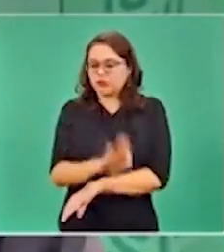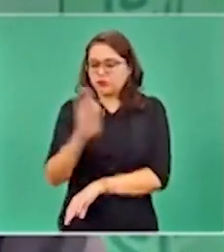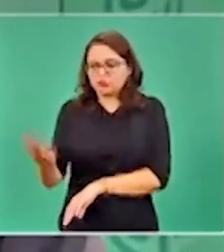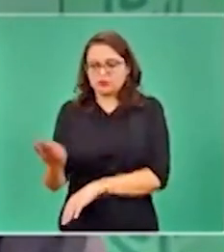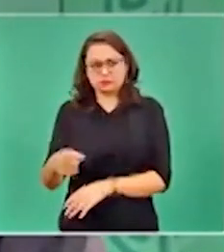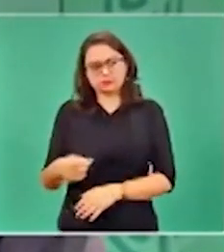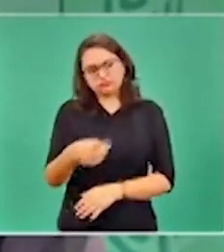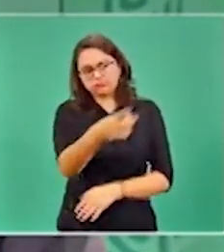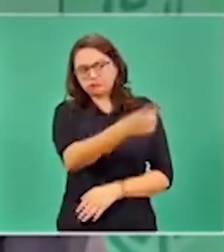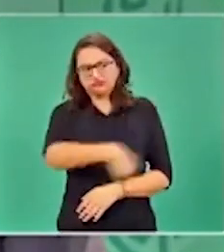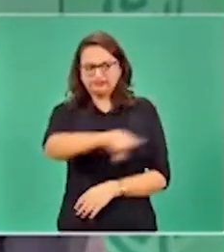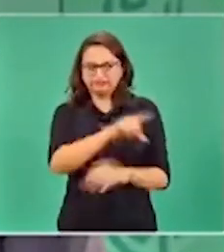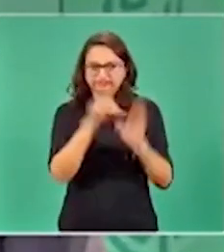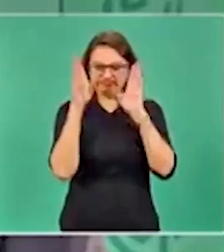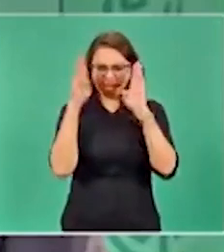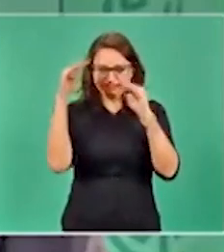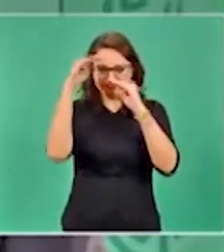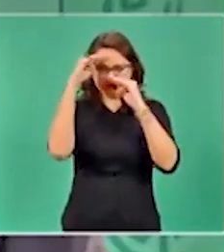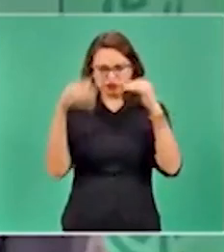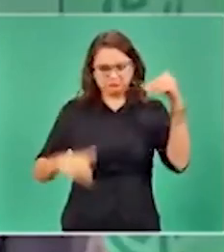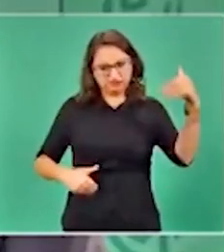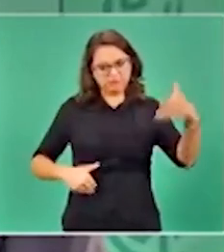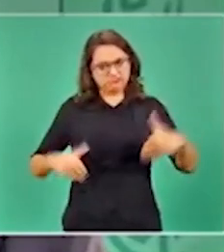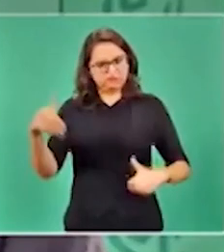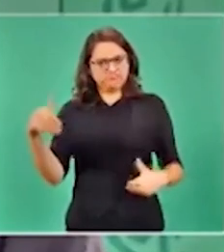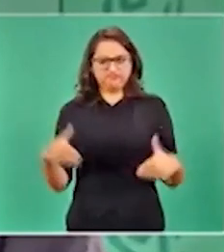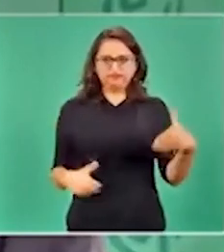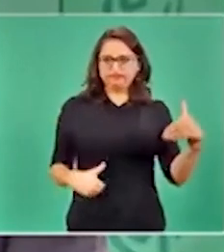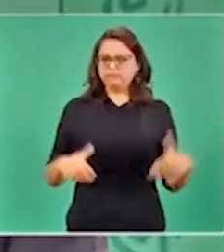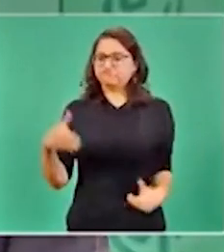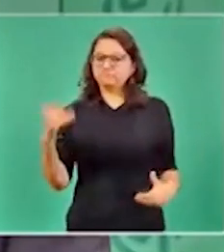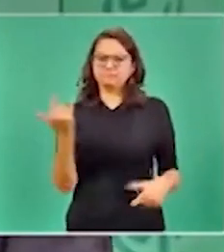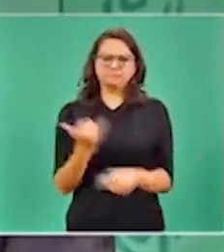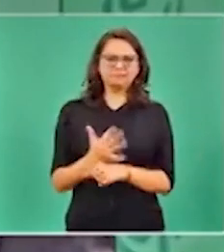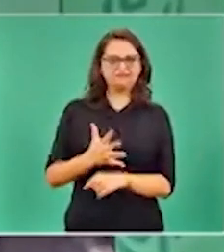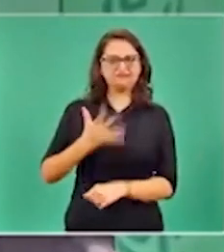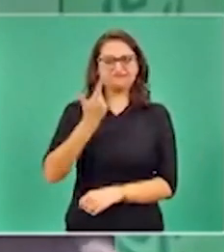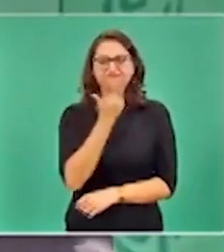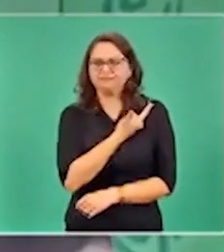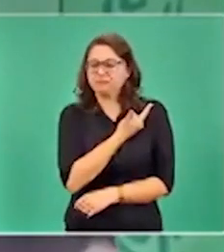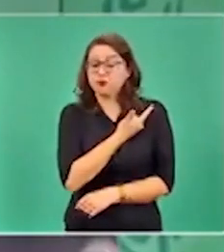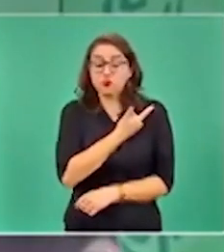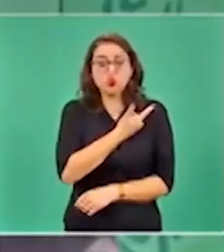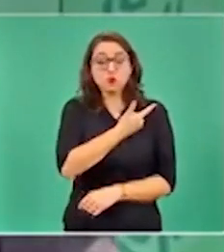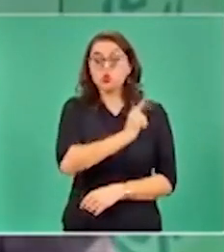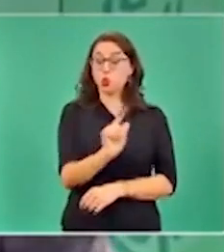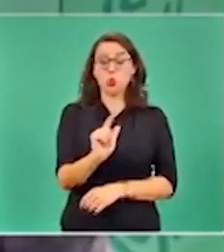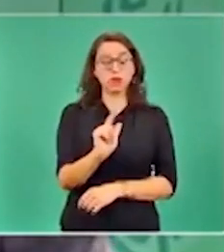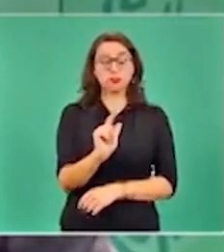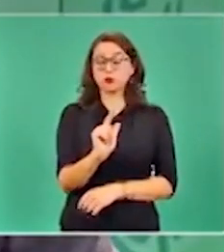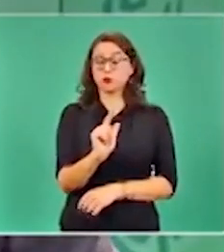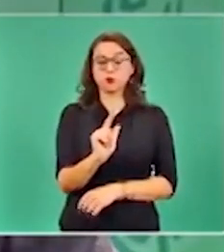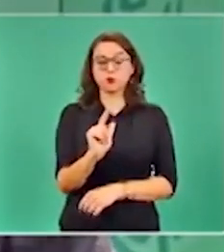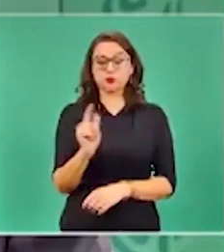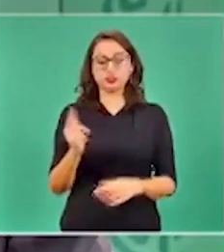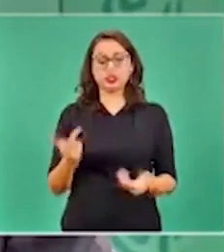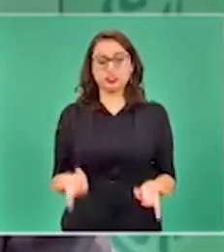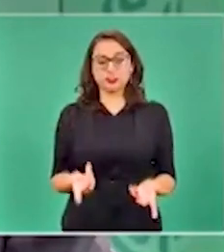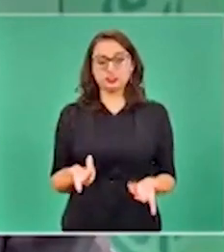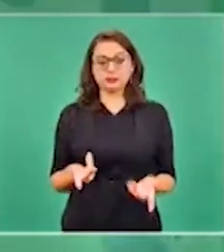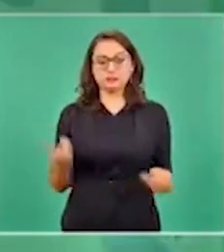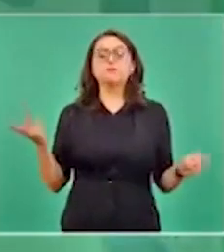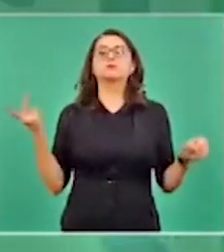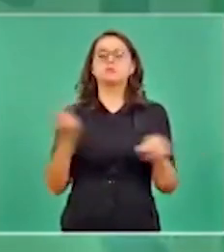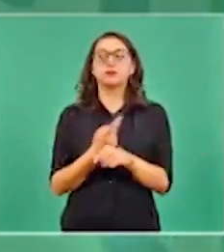surgen del movimiento revolucionario con el paso del tiempo,